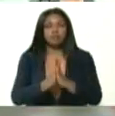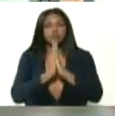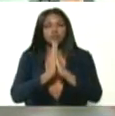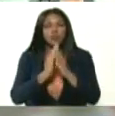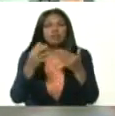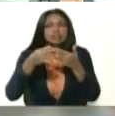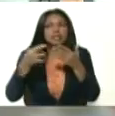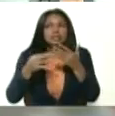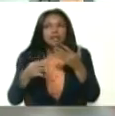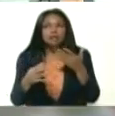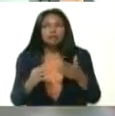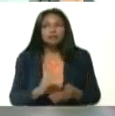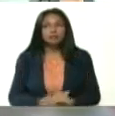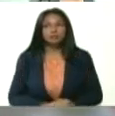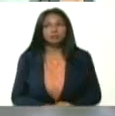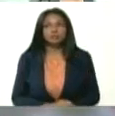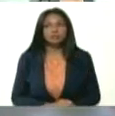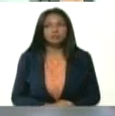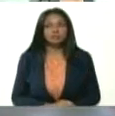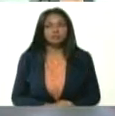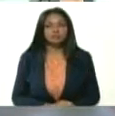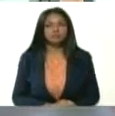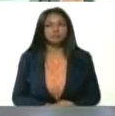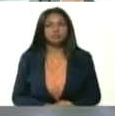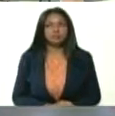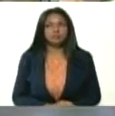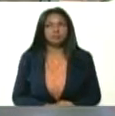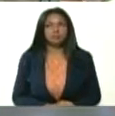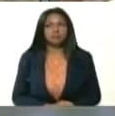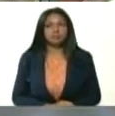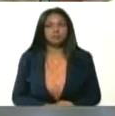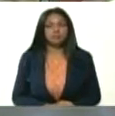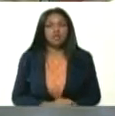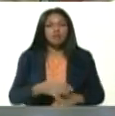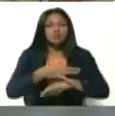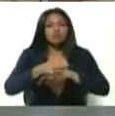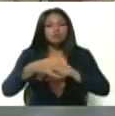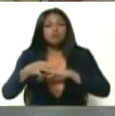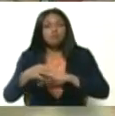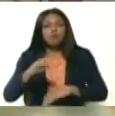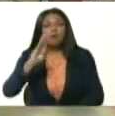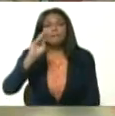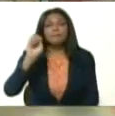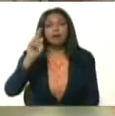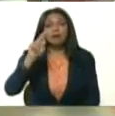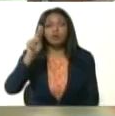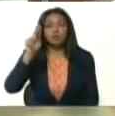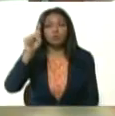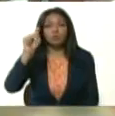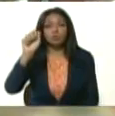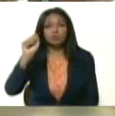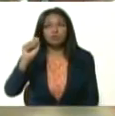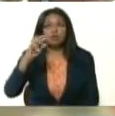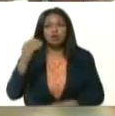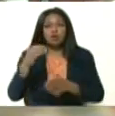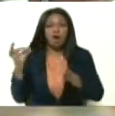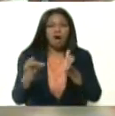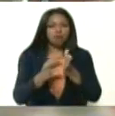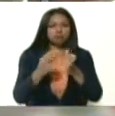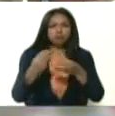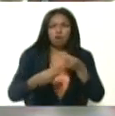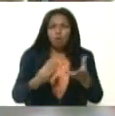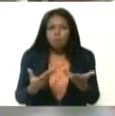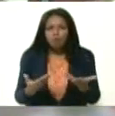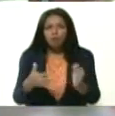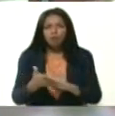detalles de este caso. Es del municipio Baruta, presidente. ¿Y cómo se contagió? Se